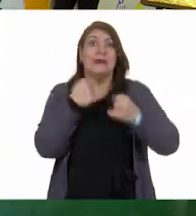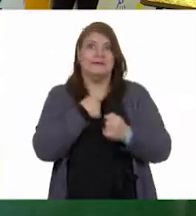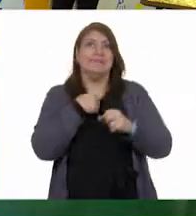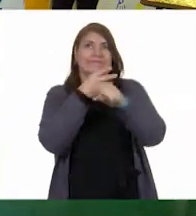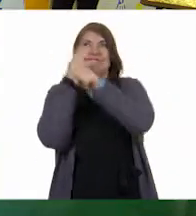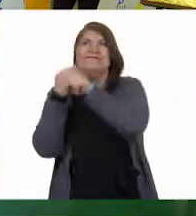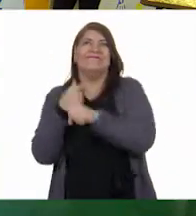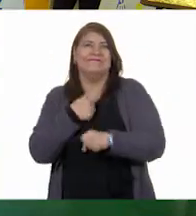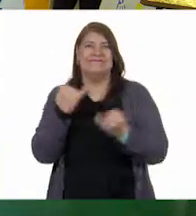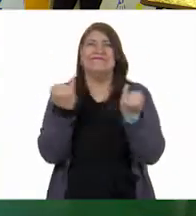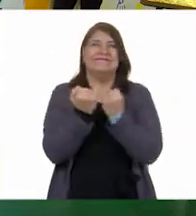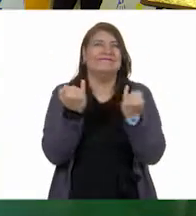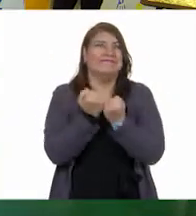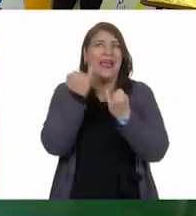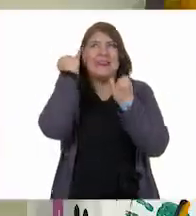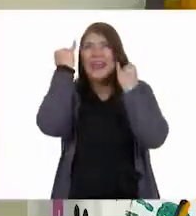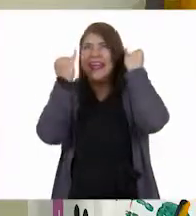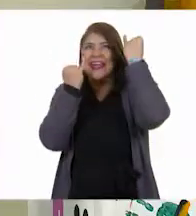bueno, pues, si son ideas, mejor.